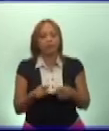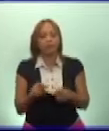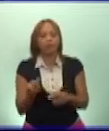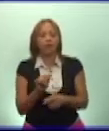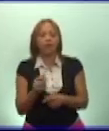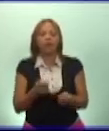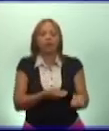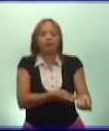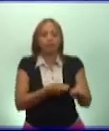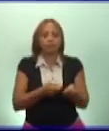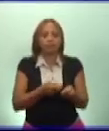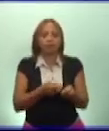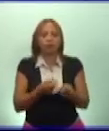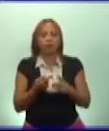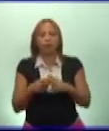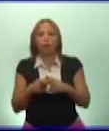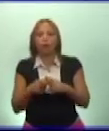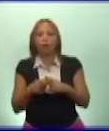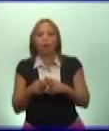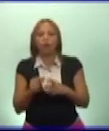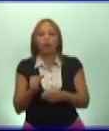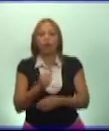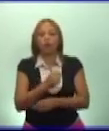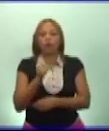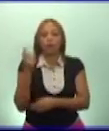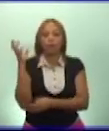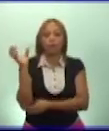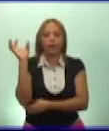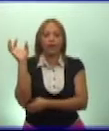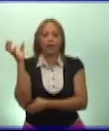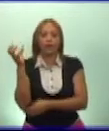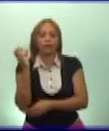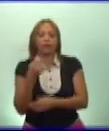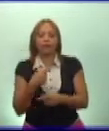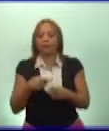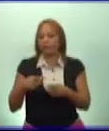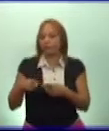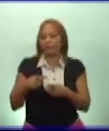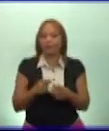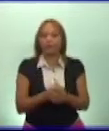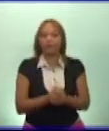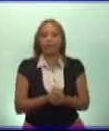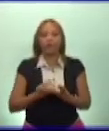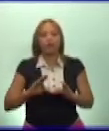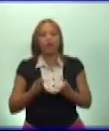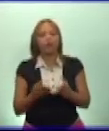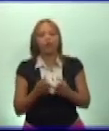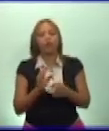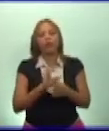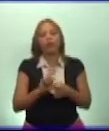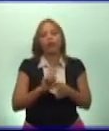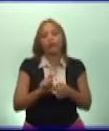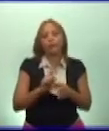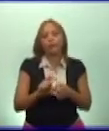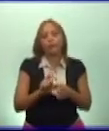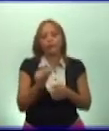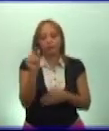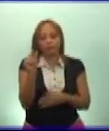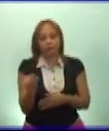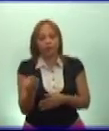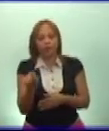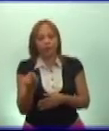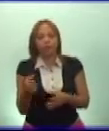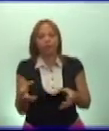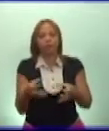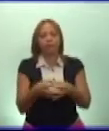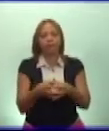agricultura mecanizada, como ustedes están observando. Los campesinos agrupados en la Asociación